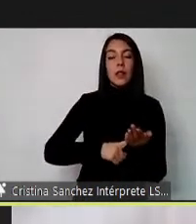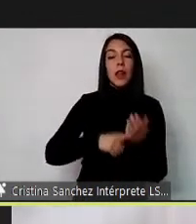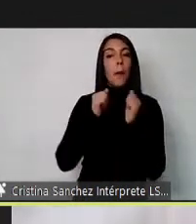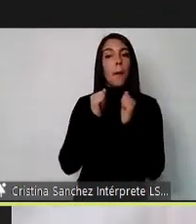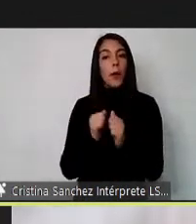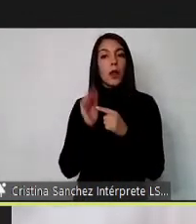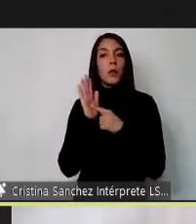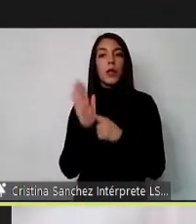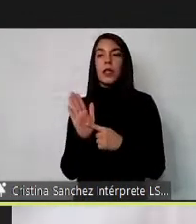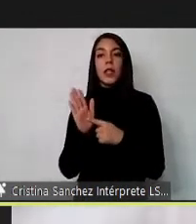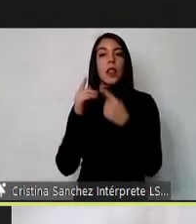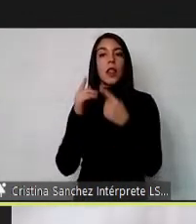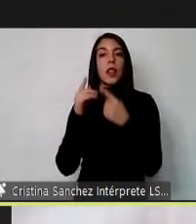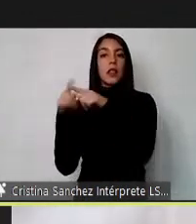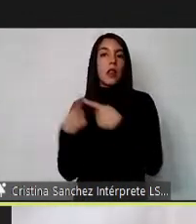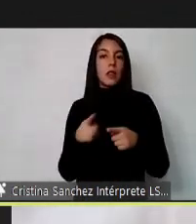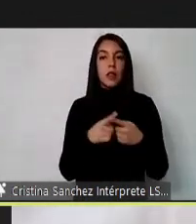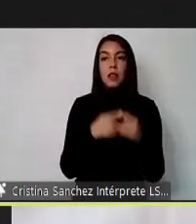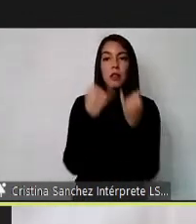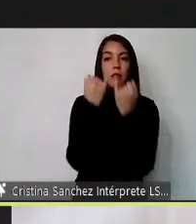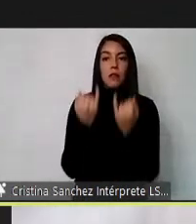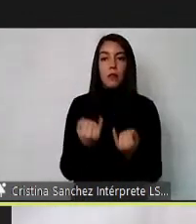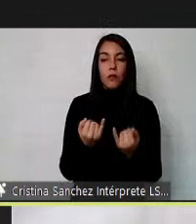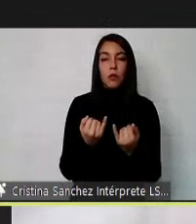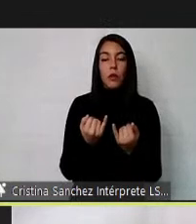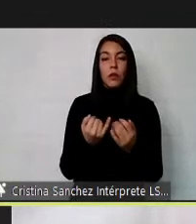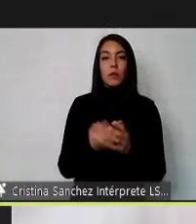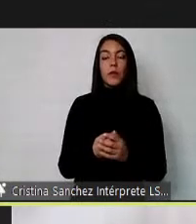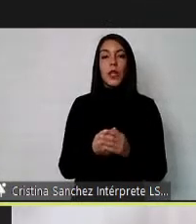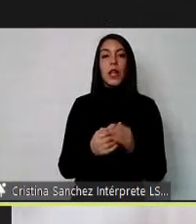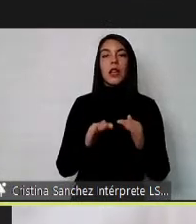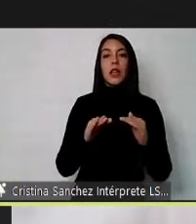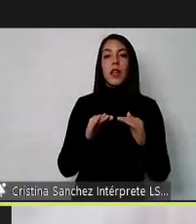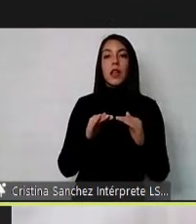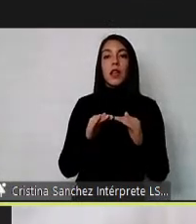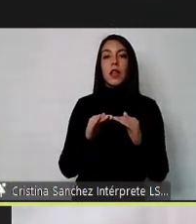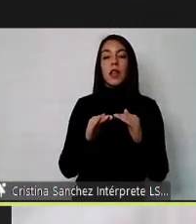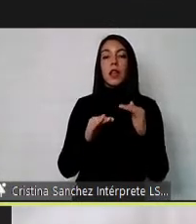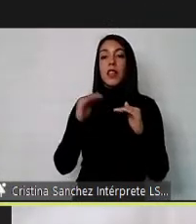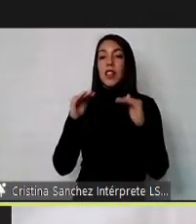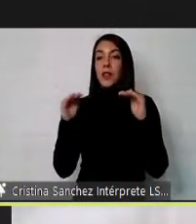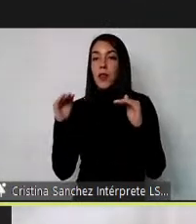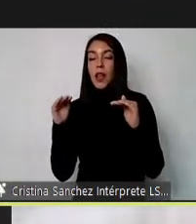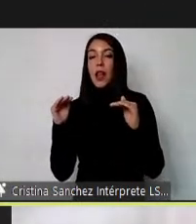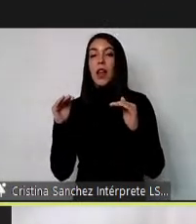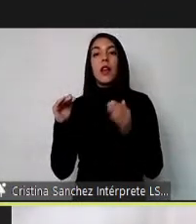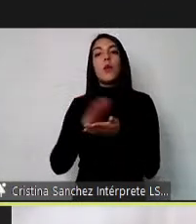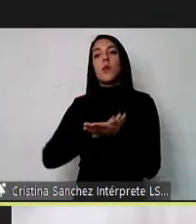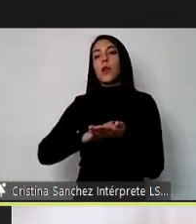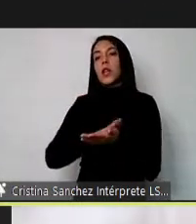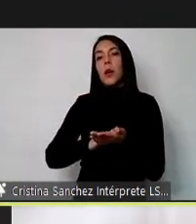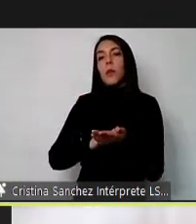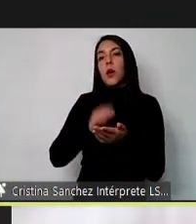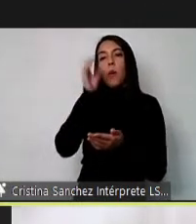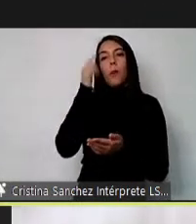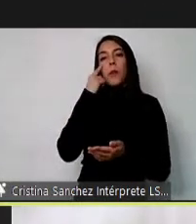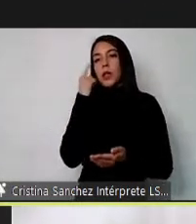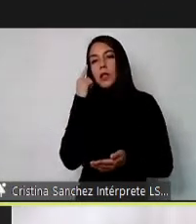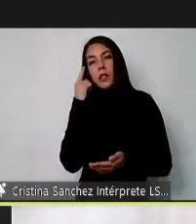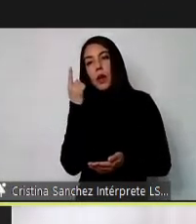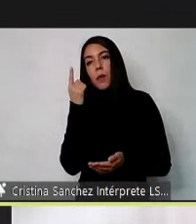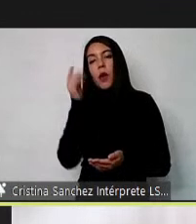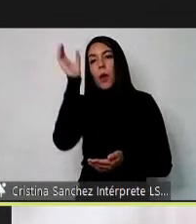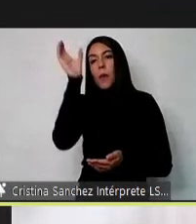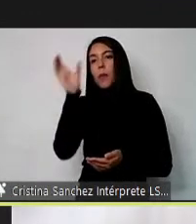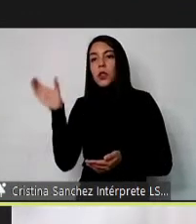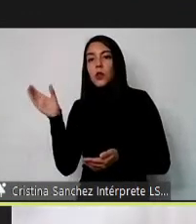presentar en distintos grados y formas entonces cuando pensamos en dimensiones como los migrantes o el país de origen